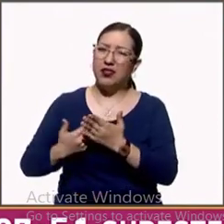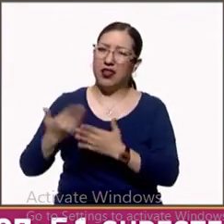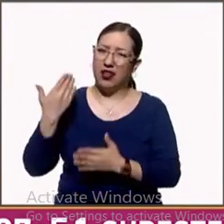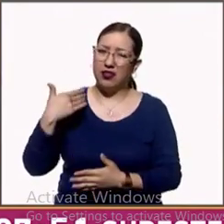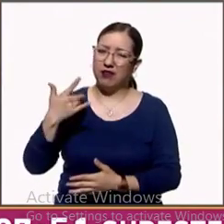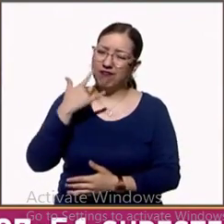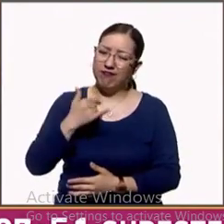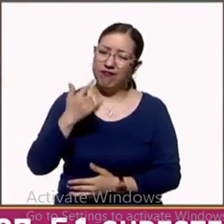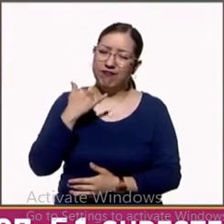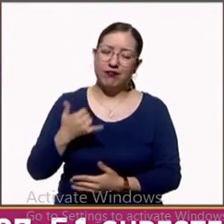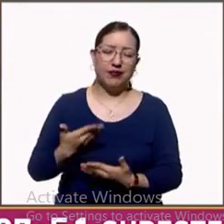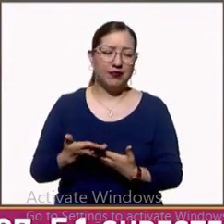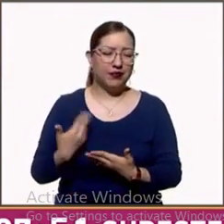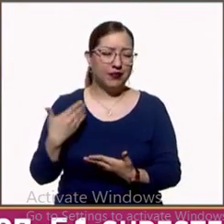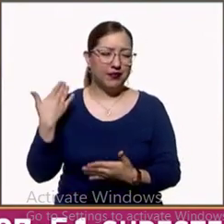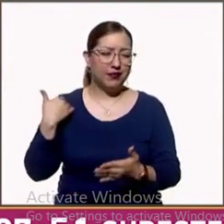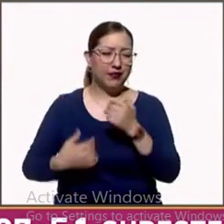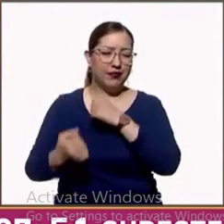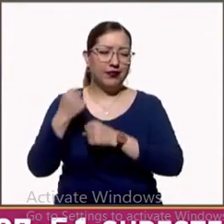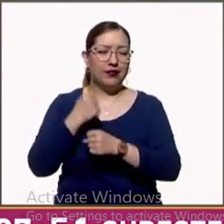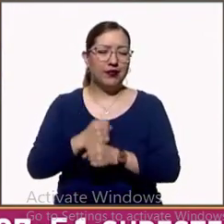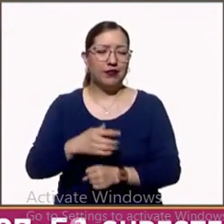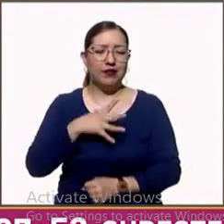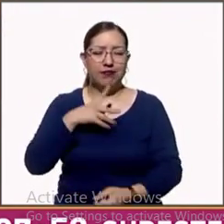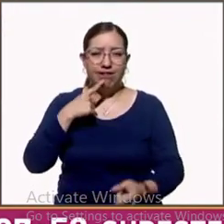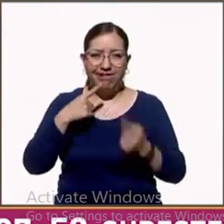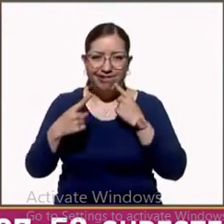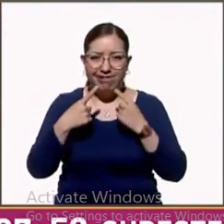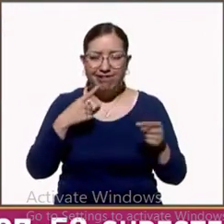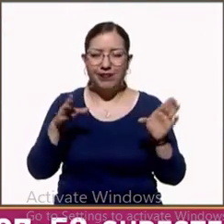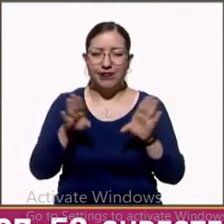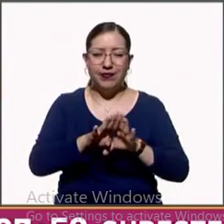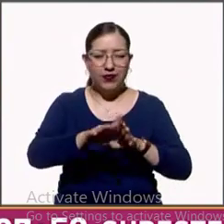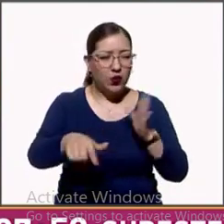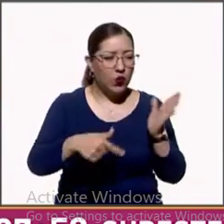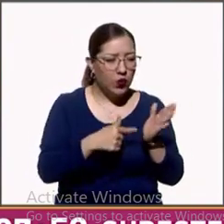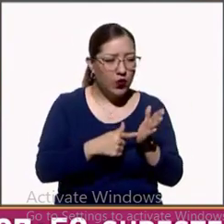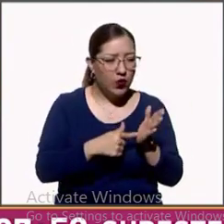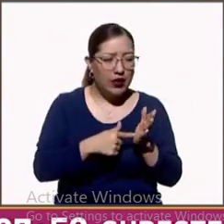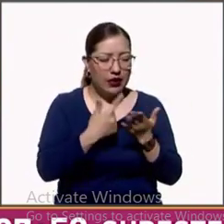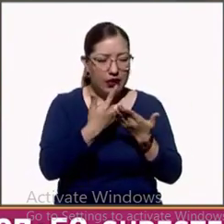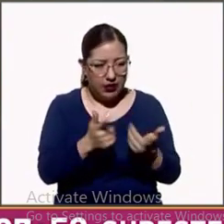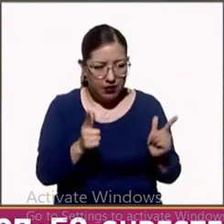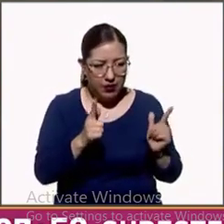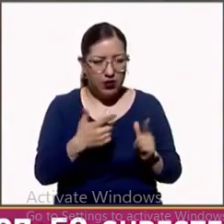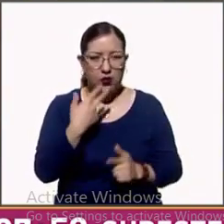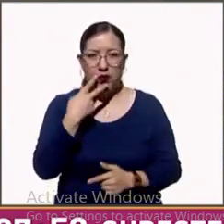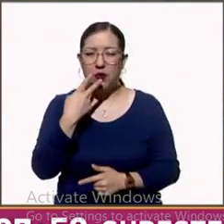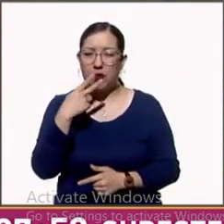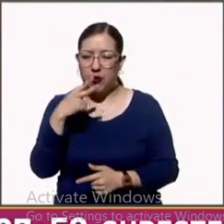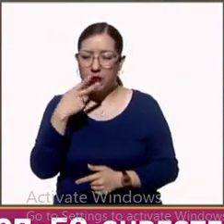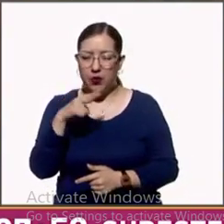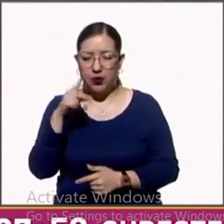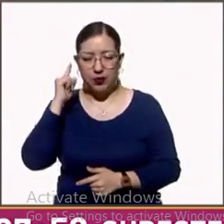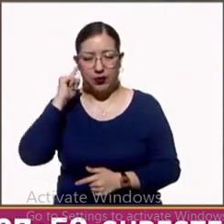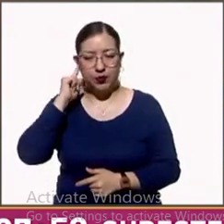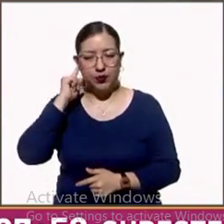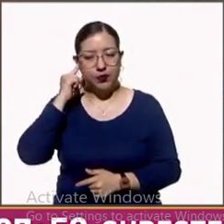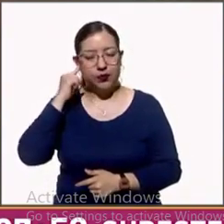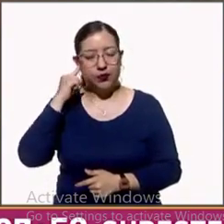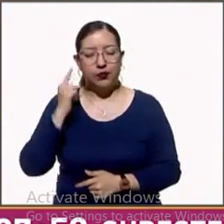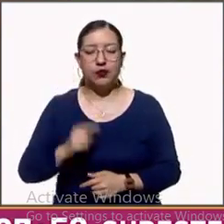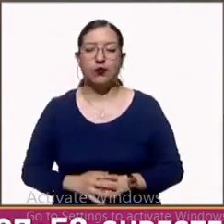recordar que hace algunos años hubo una discusión sobre los espacios libres de humo. Y la idea básicamente